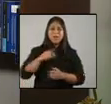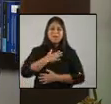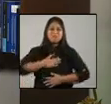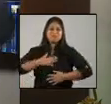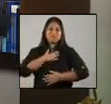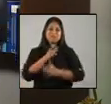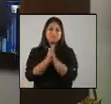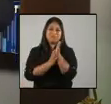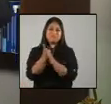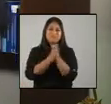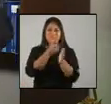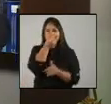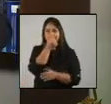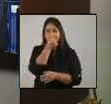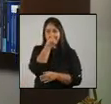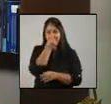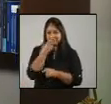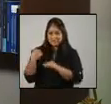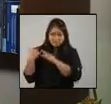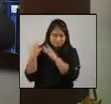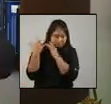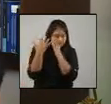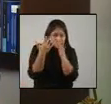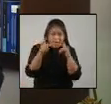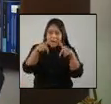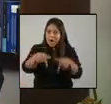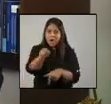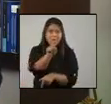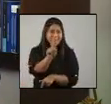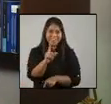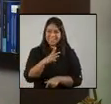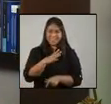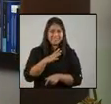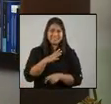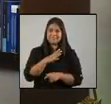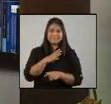de la corrupción que el día de hoy no la tiene.